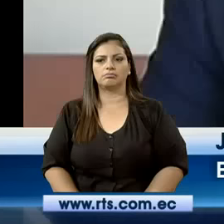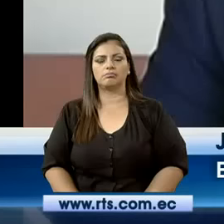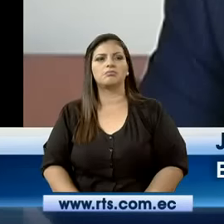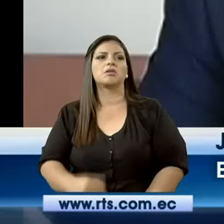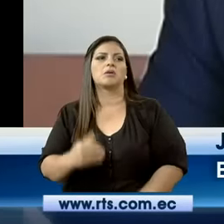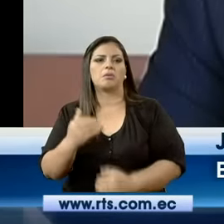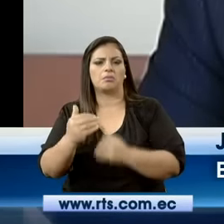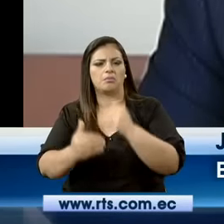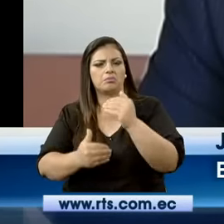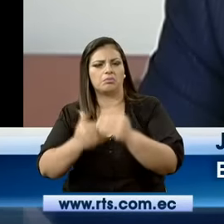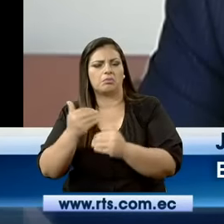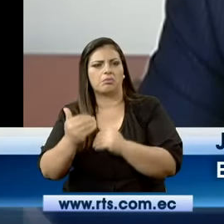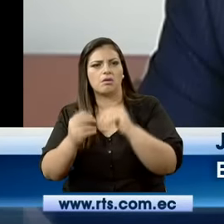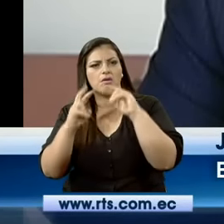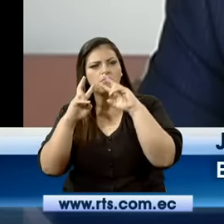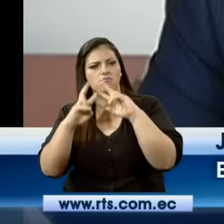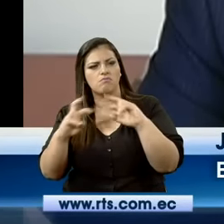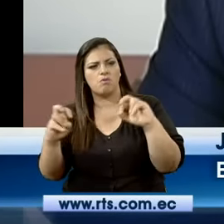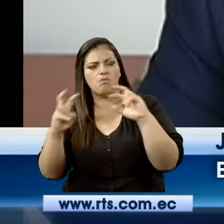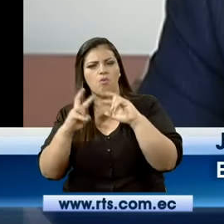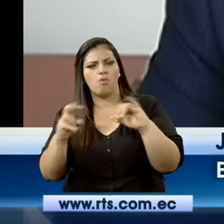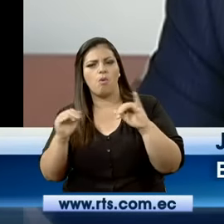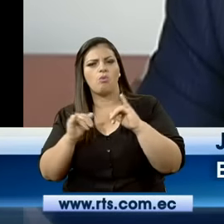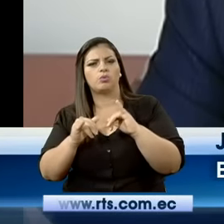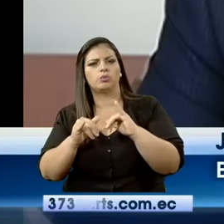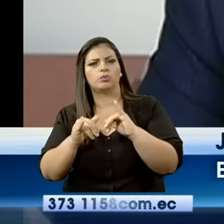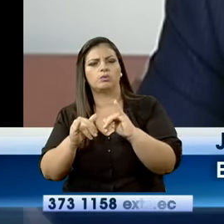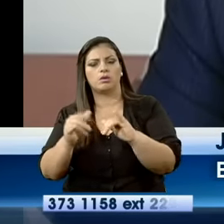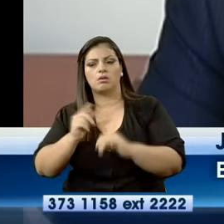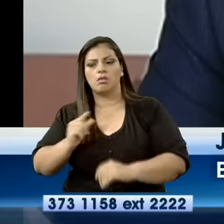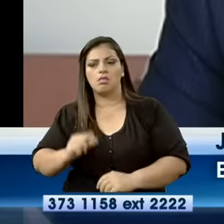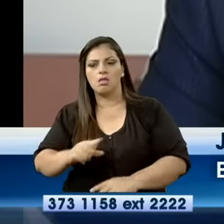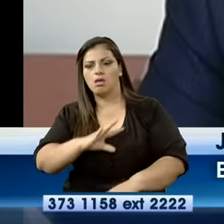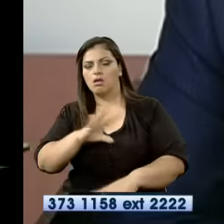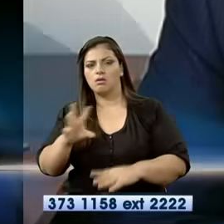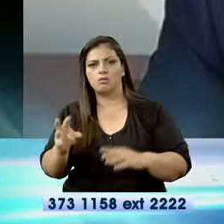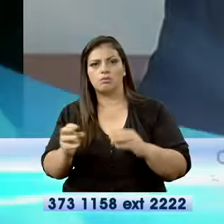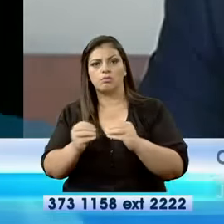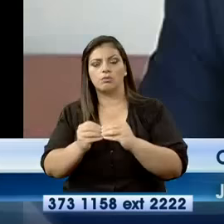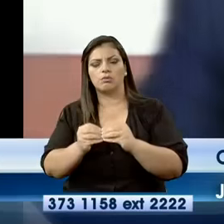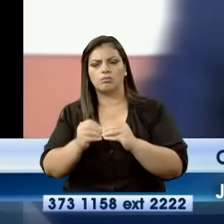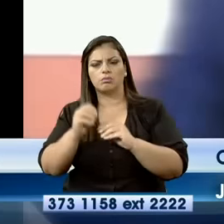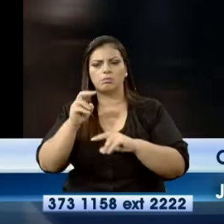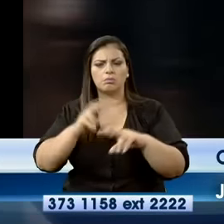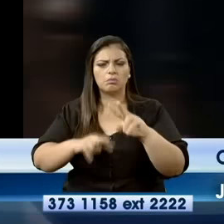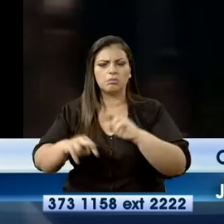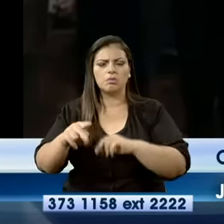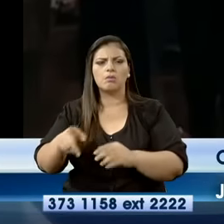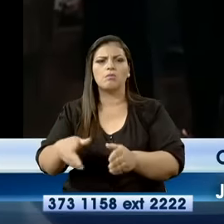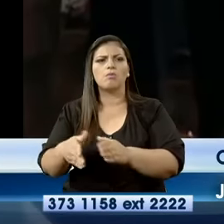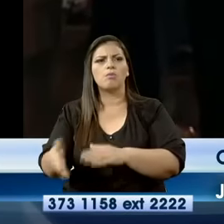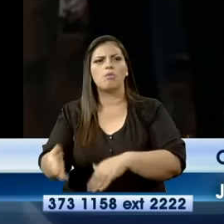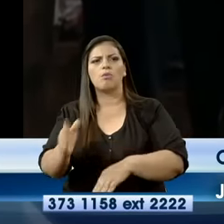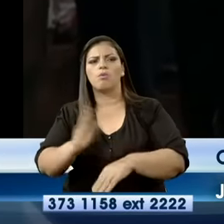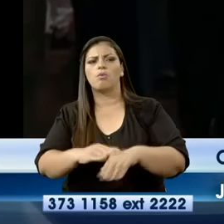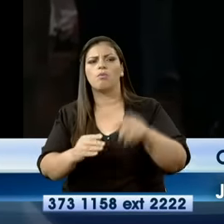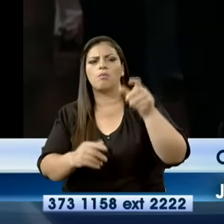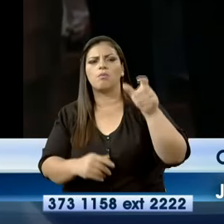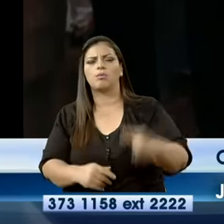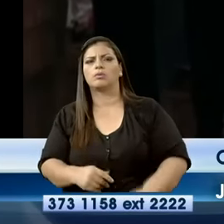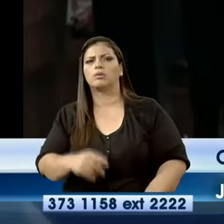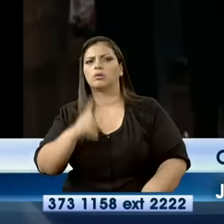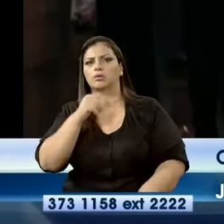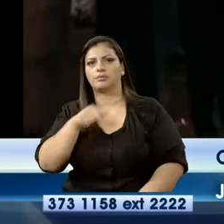recopilando los elementos suficientes para poder determinar la verdadera causa. El fallecido Miguel G.